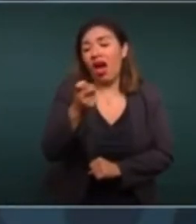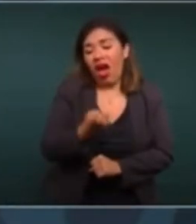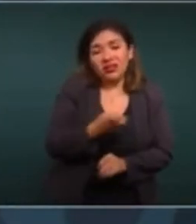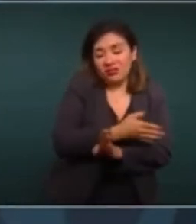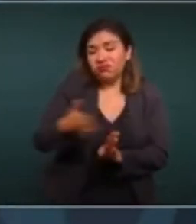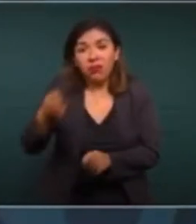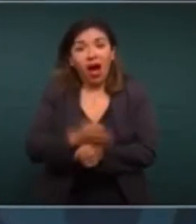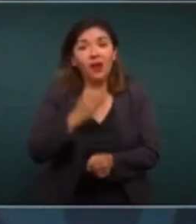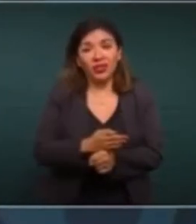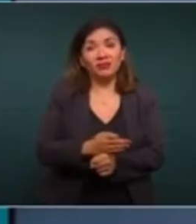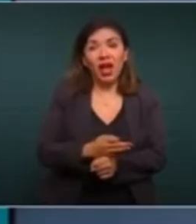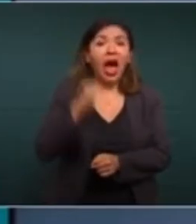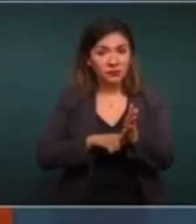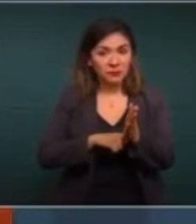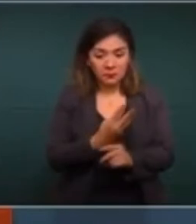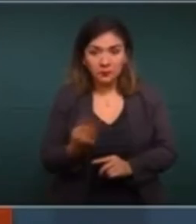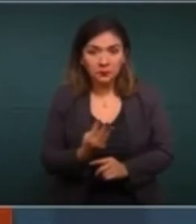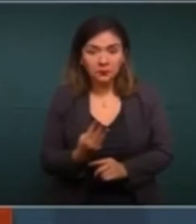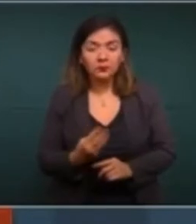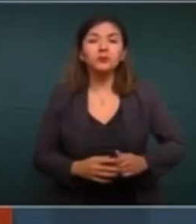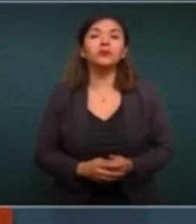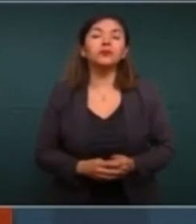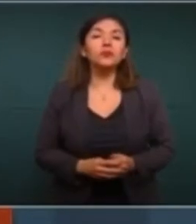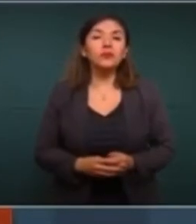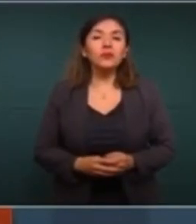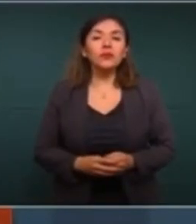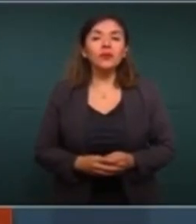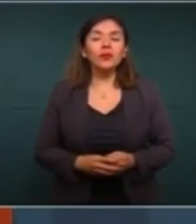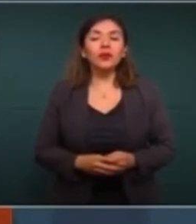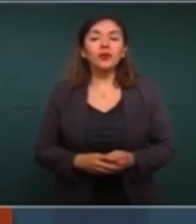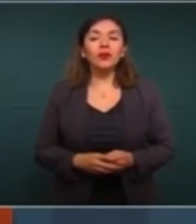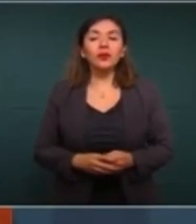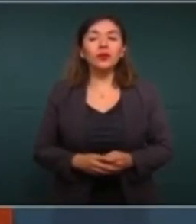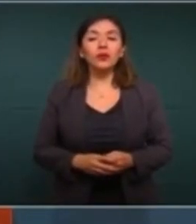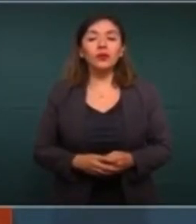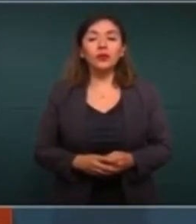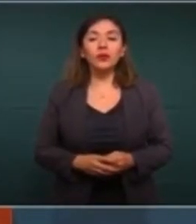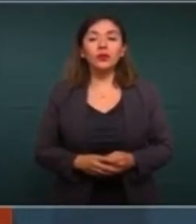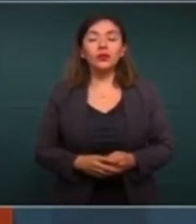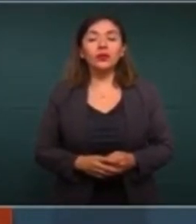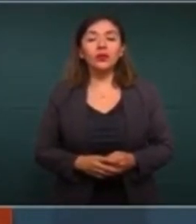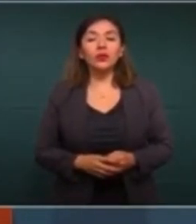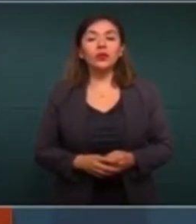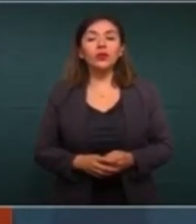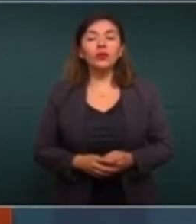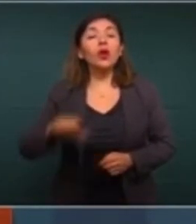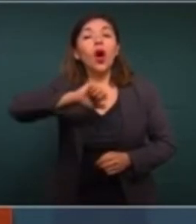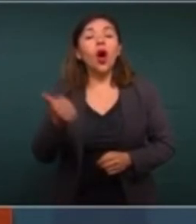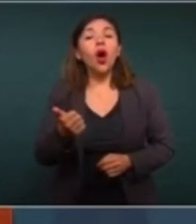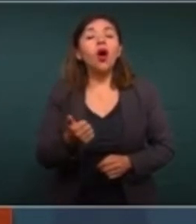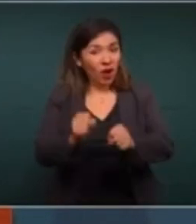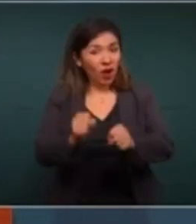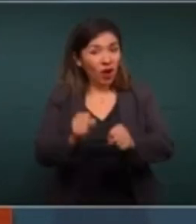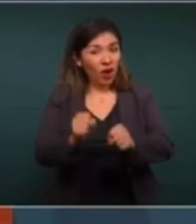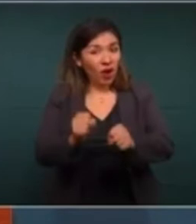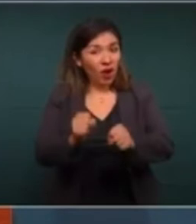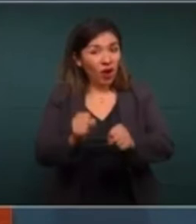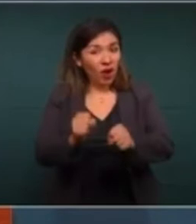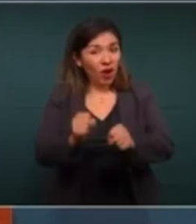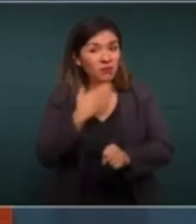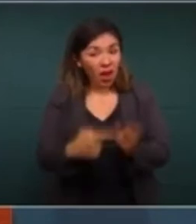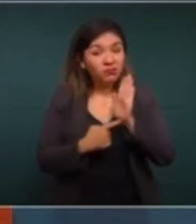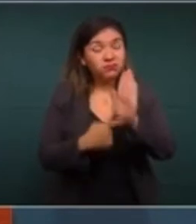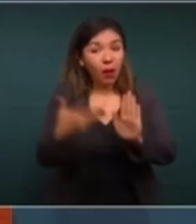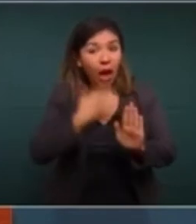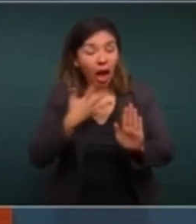es este, es abril, mayo, junio. Y el dato más sólido